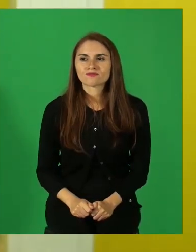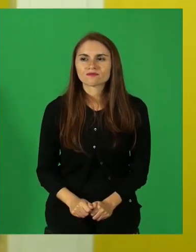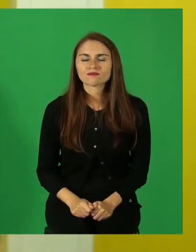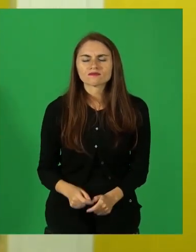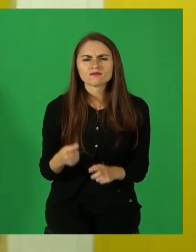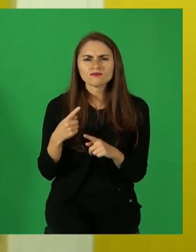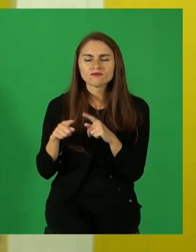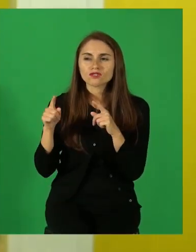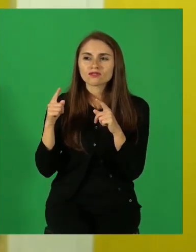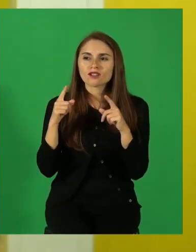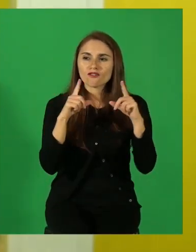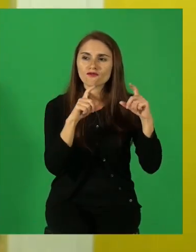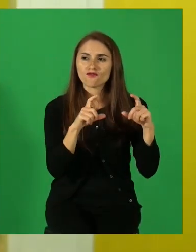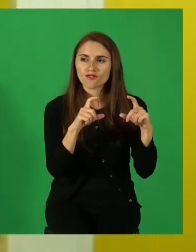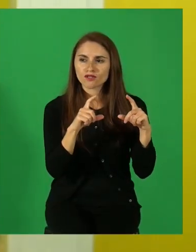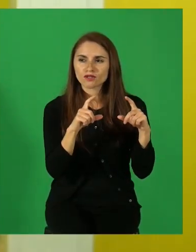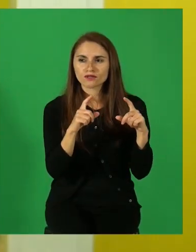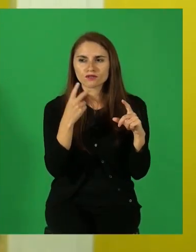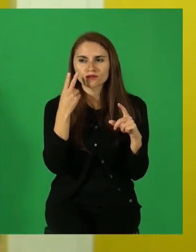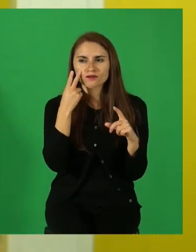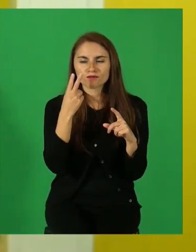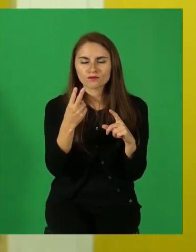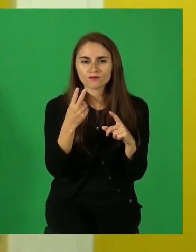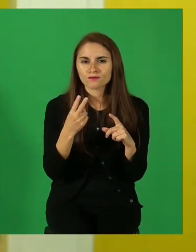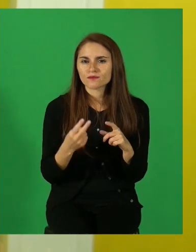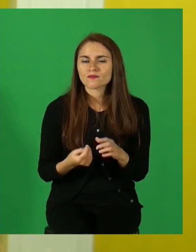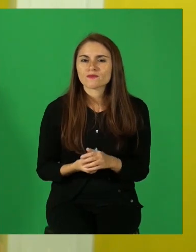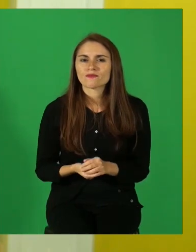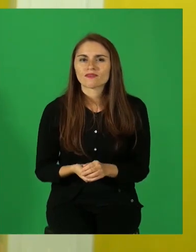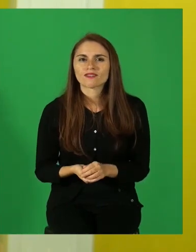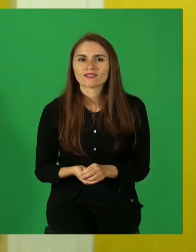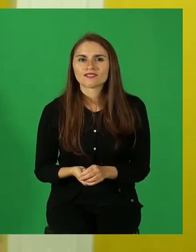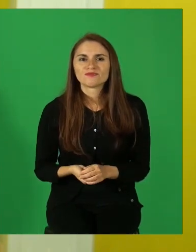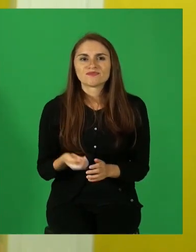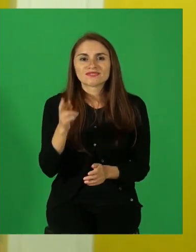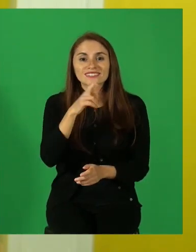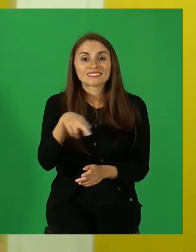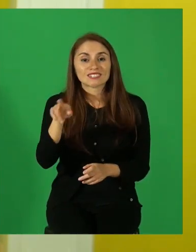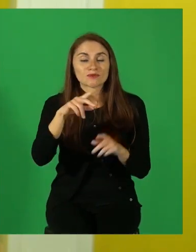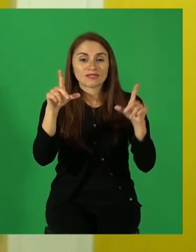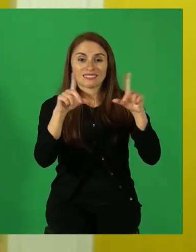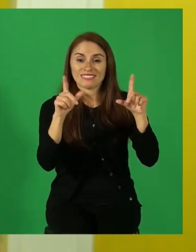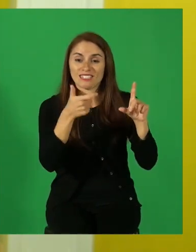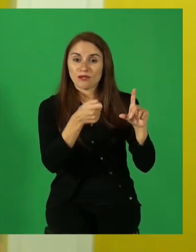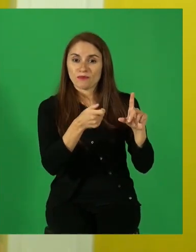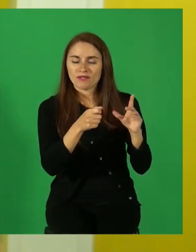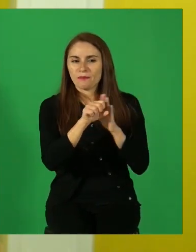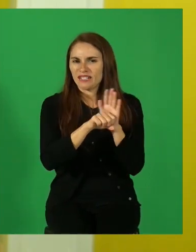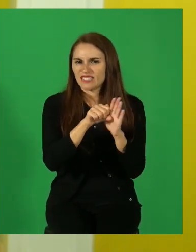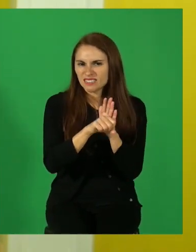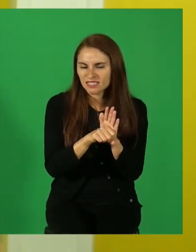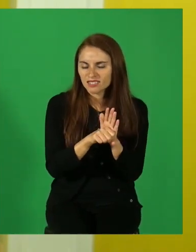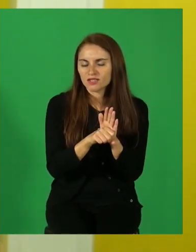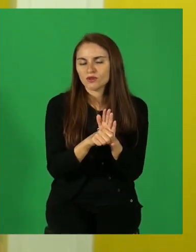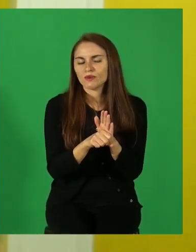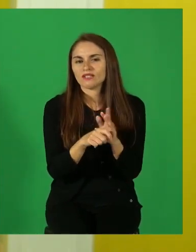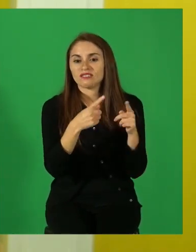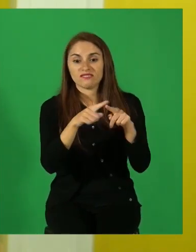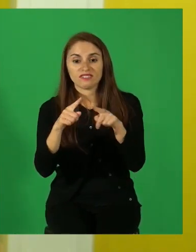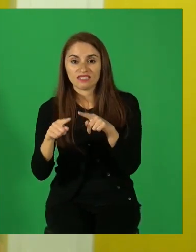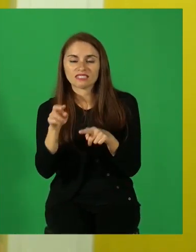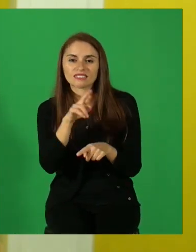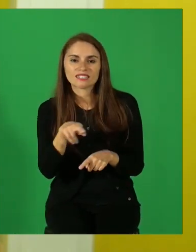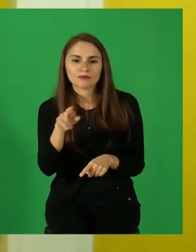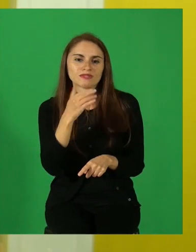acá tenemos otro personaje. Estos personajes, como se repiten en las series, en las películas o en las telenovelas,